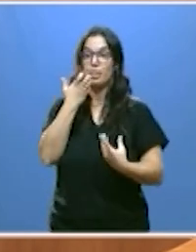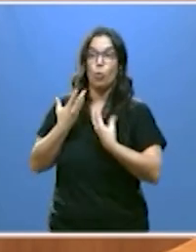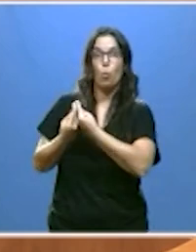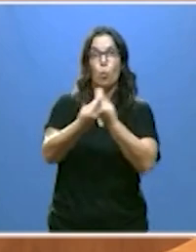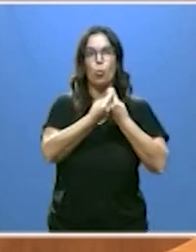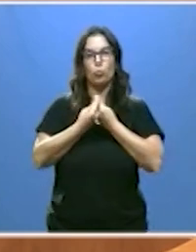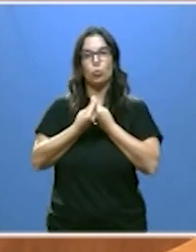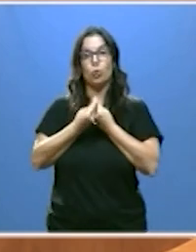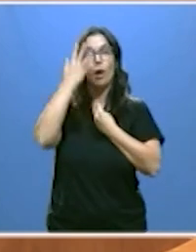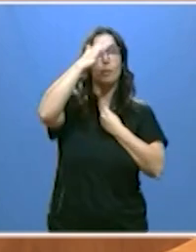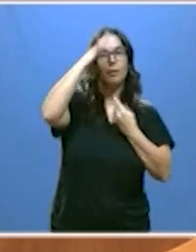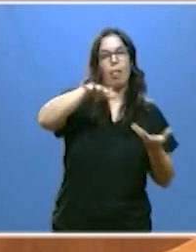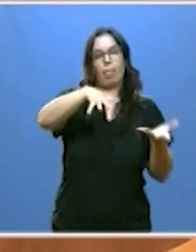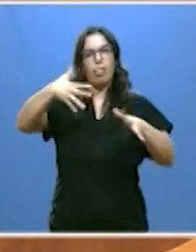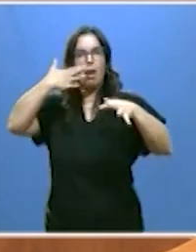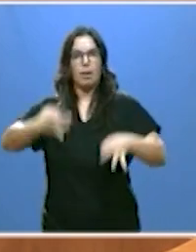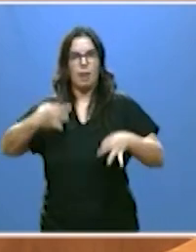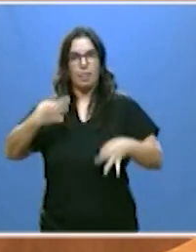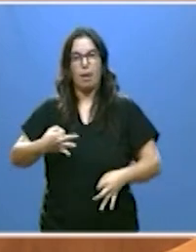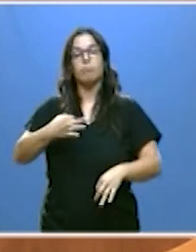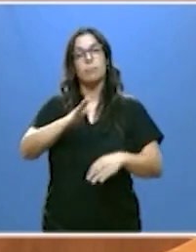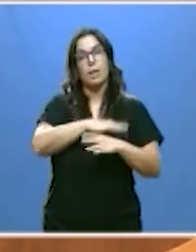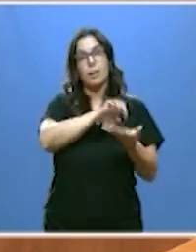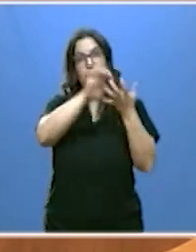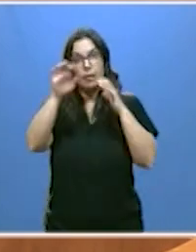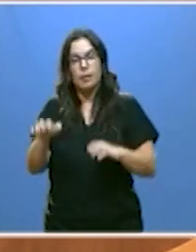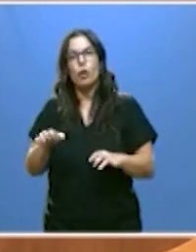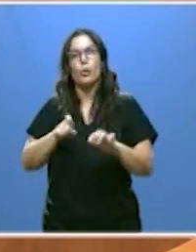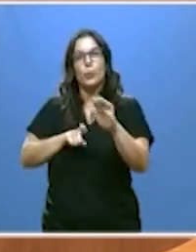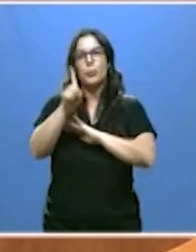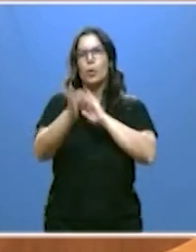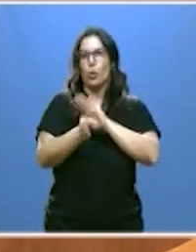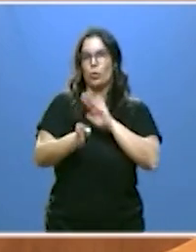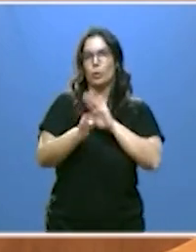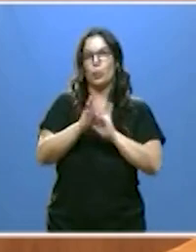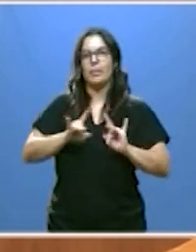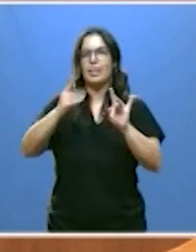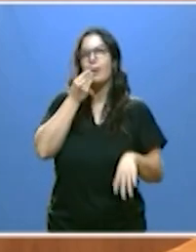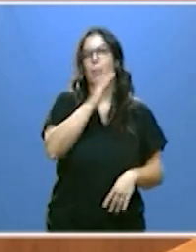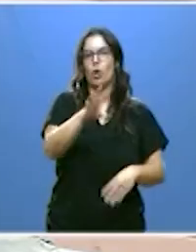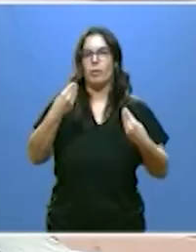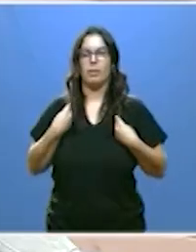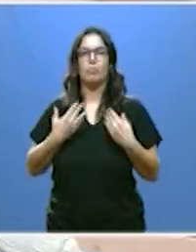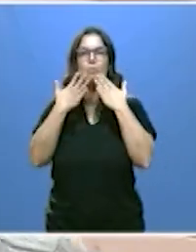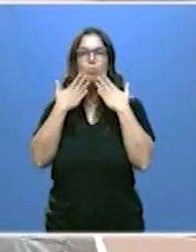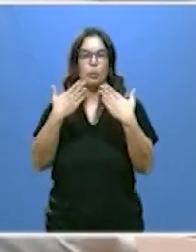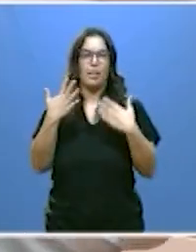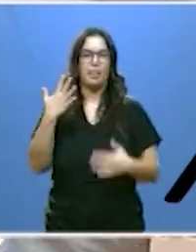nuestras esperanzas en realidades para que Castilla y León siga siendo la mejor tierra para vivir muchas gracias